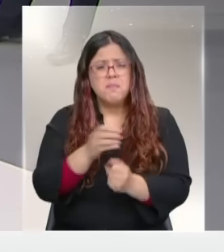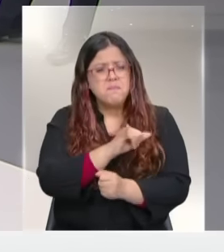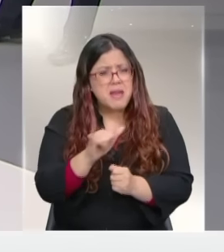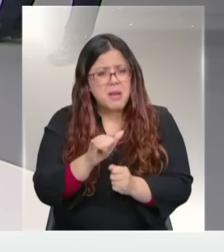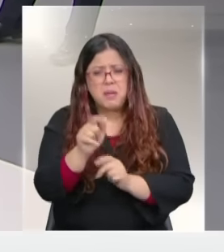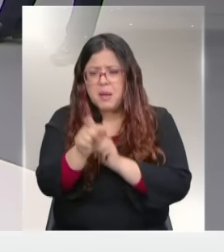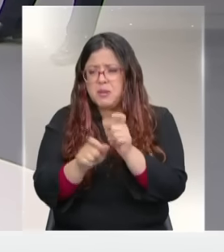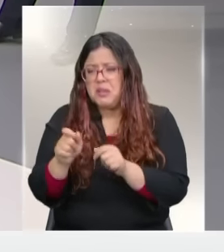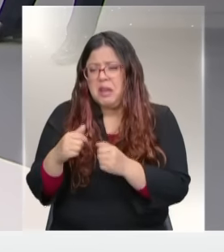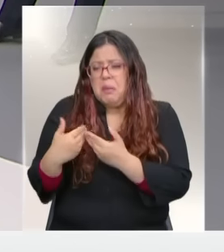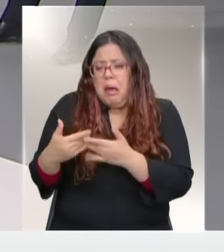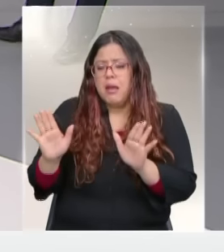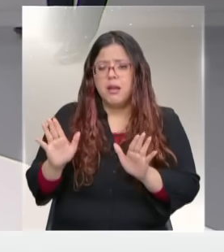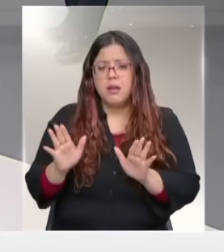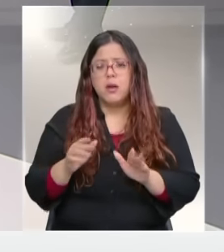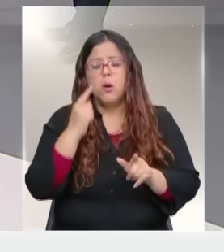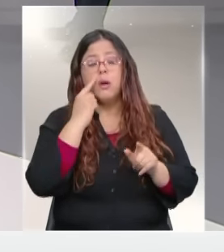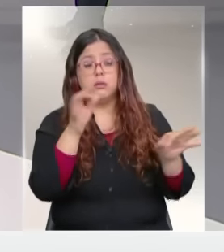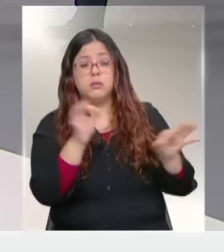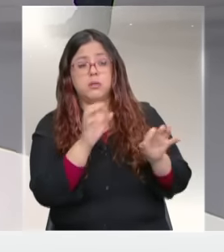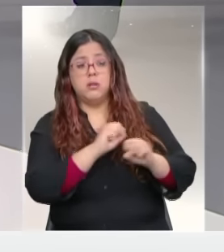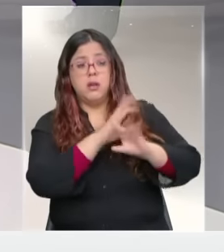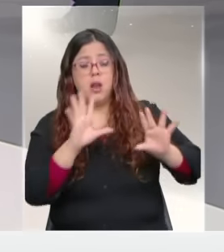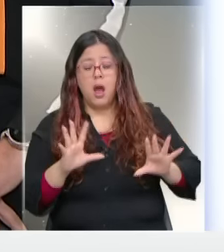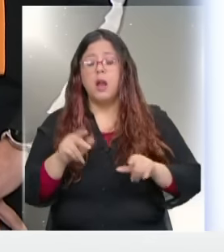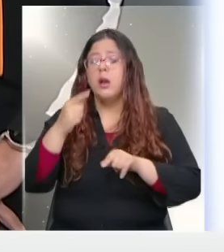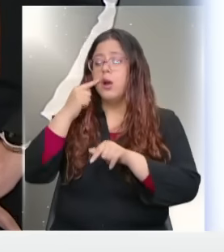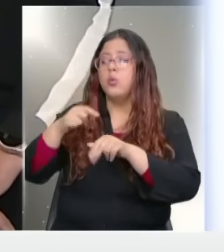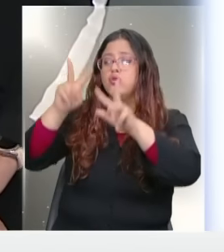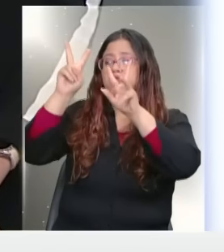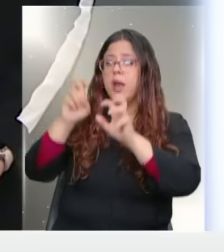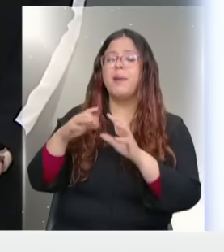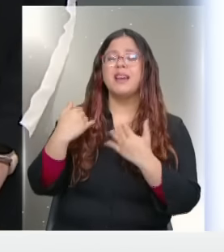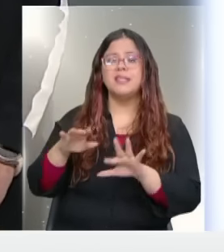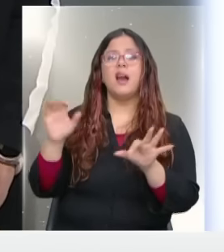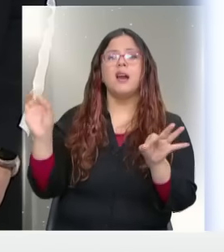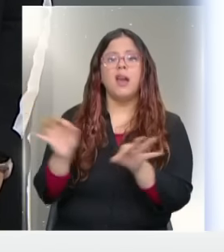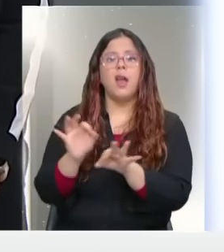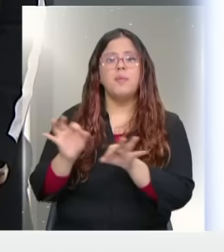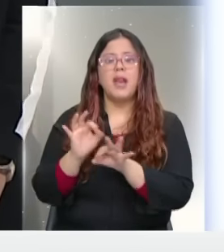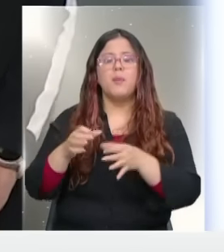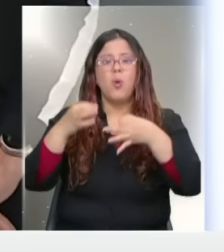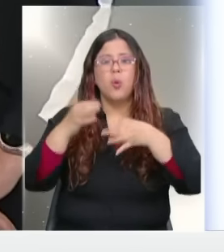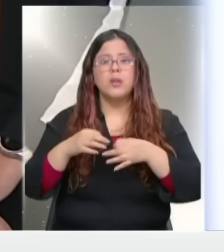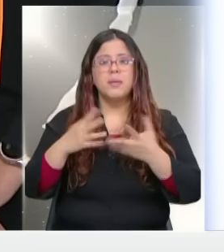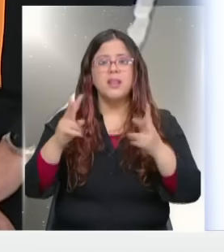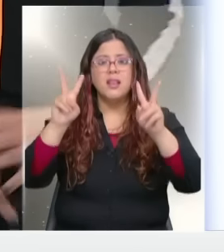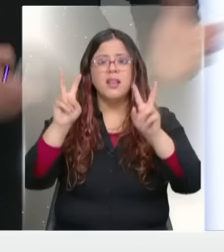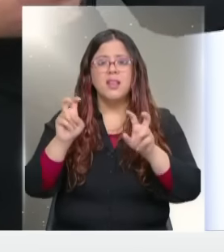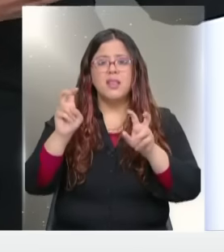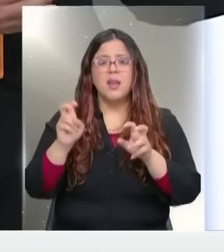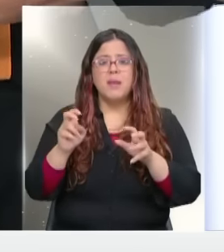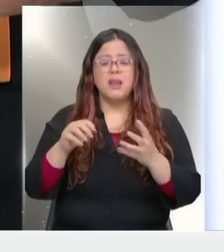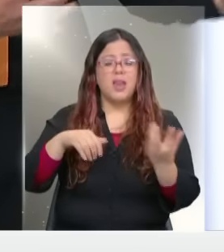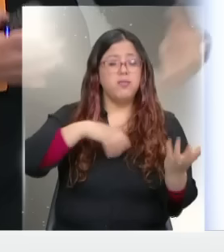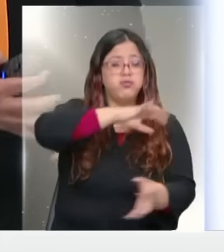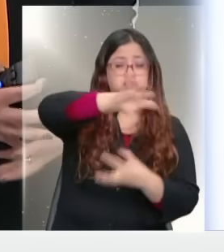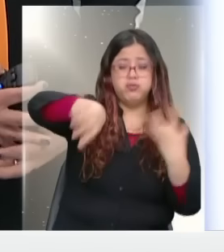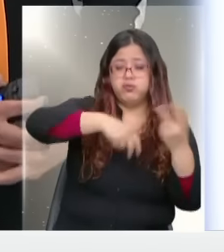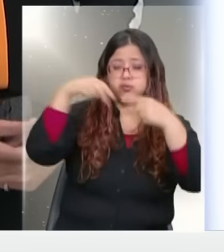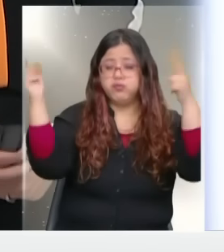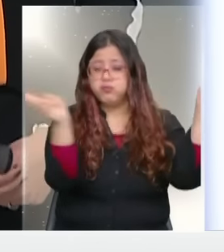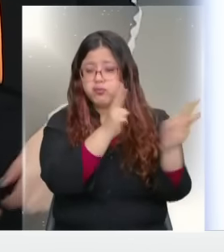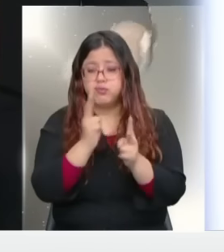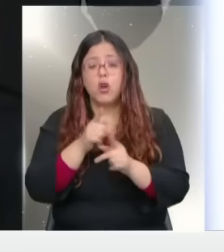la evacuación. Bien descriptivo en todo caso de la realidad. Hay un tema que siempre hablamos nosotros cuando estamos frente a situaciones, no de huracanes, pero de